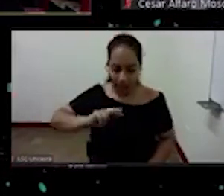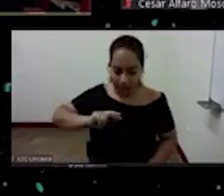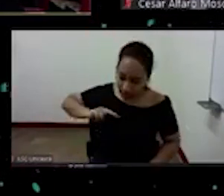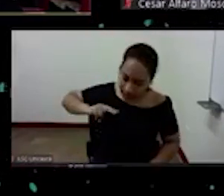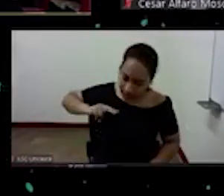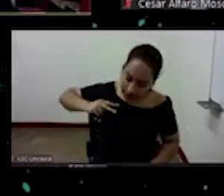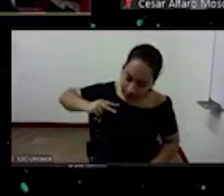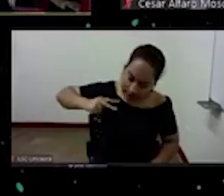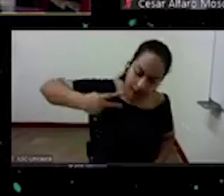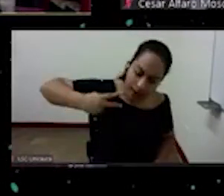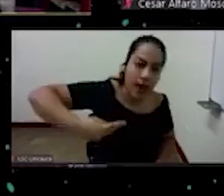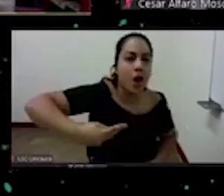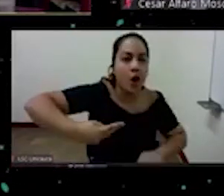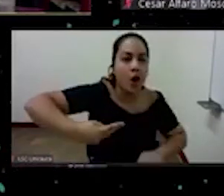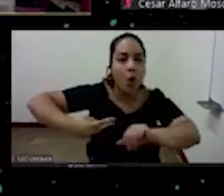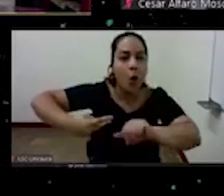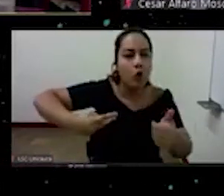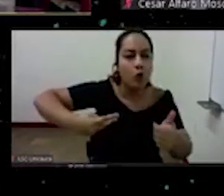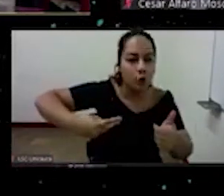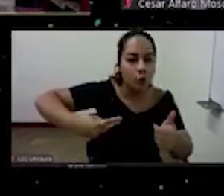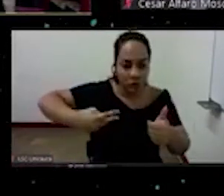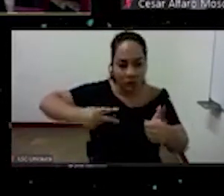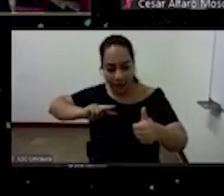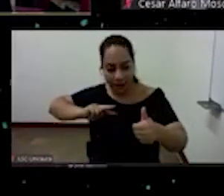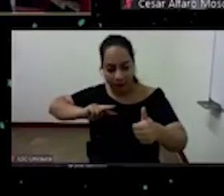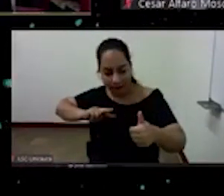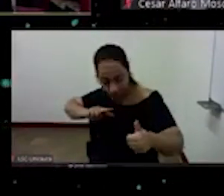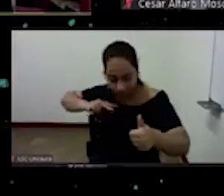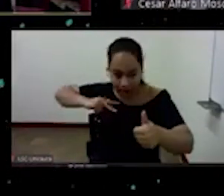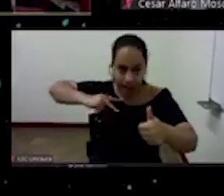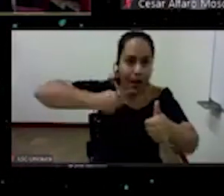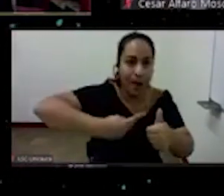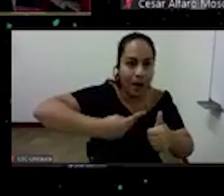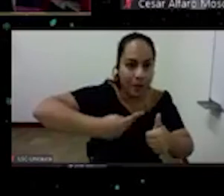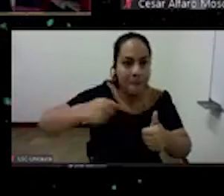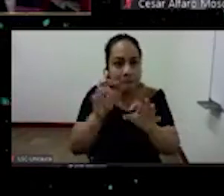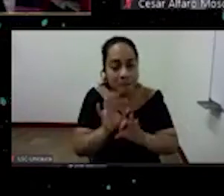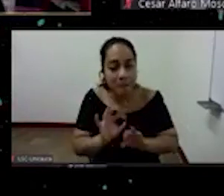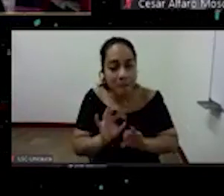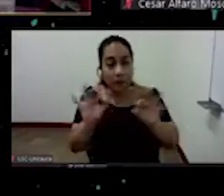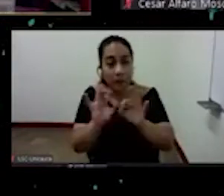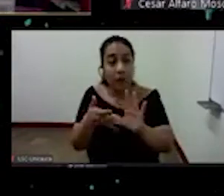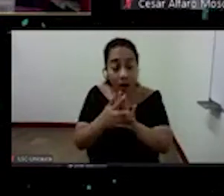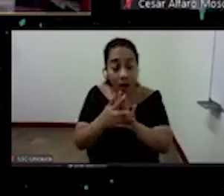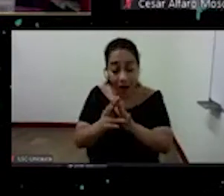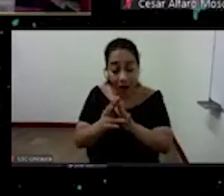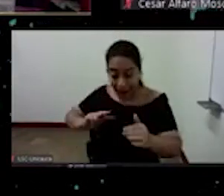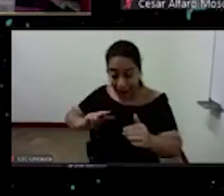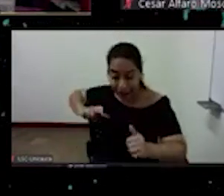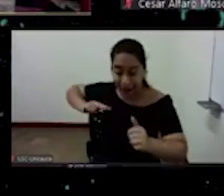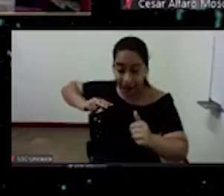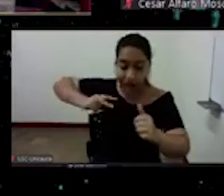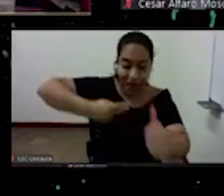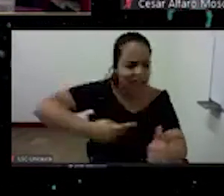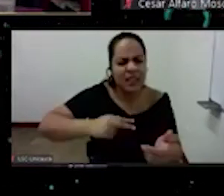que es absolutamente central en el pensamiento de Guattari y de Deleuze devenir otro significa